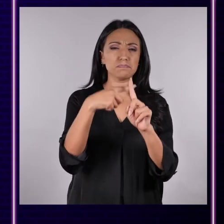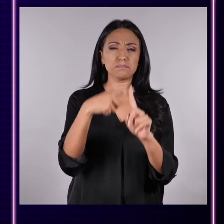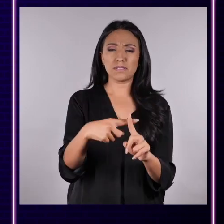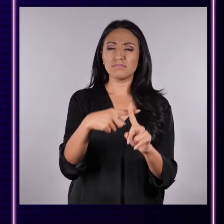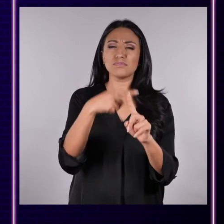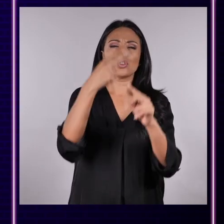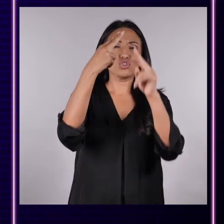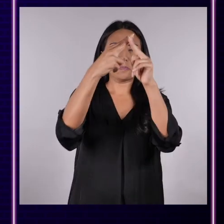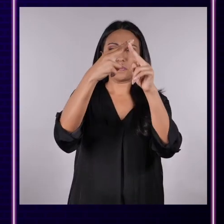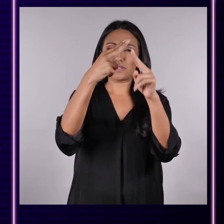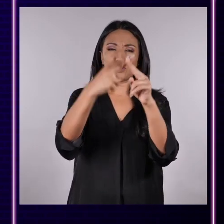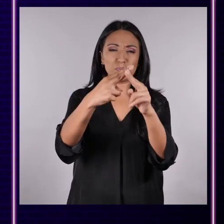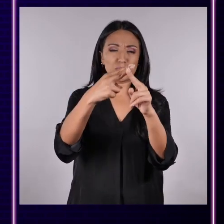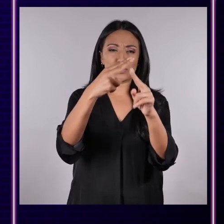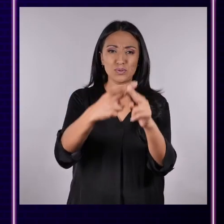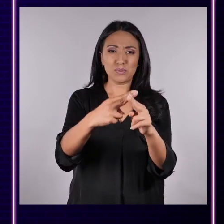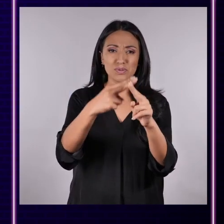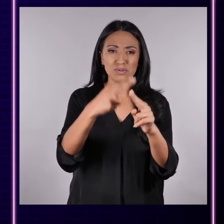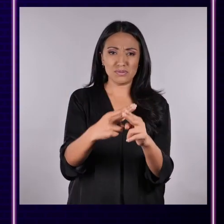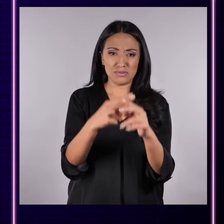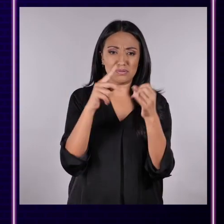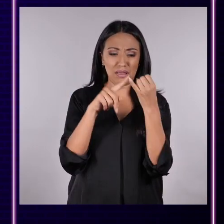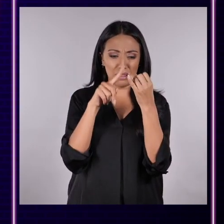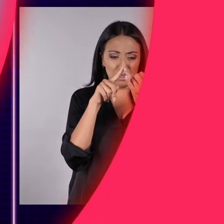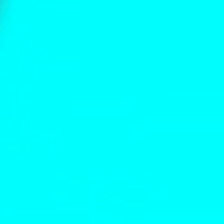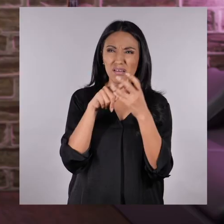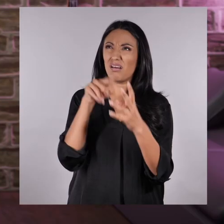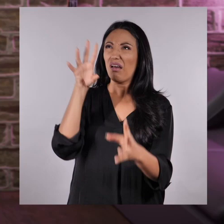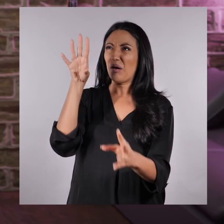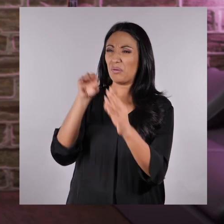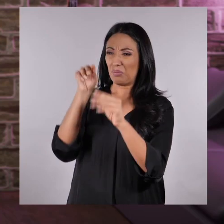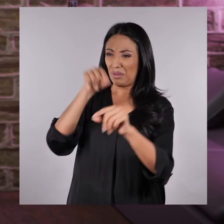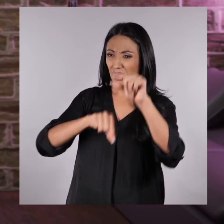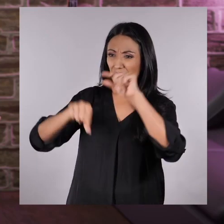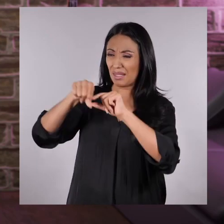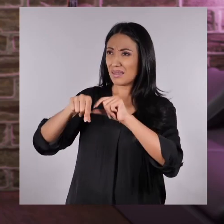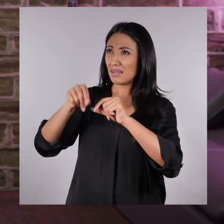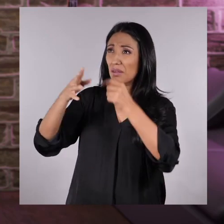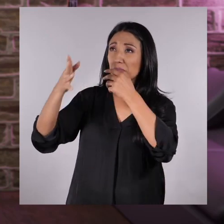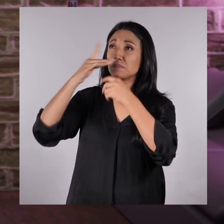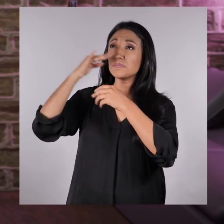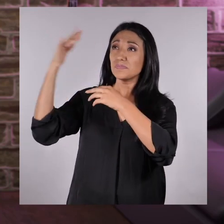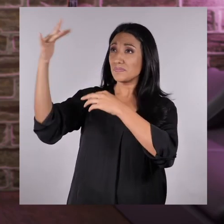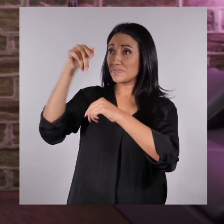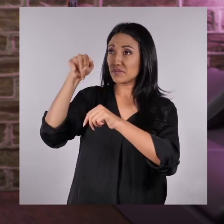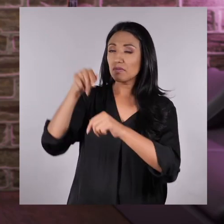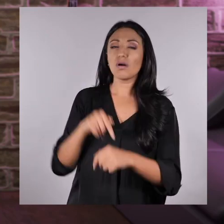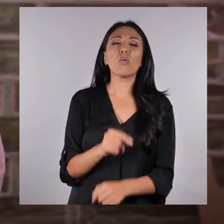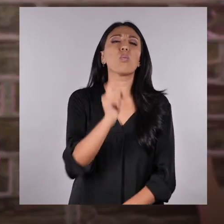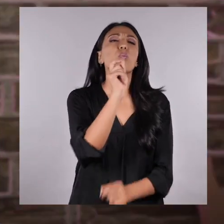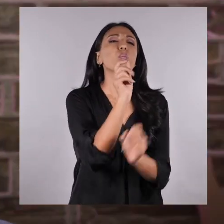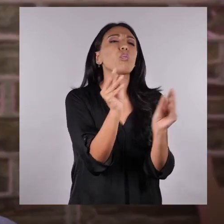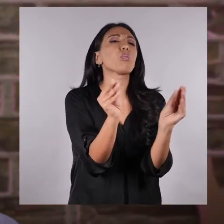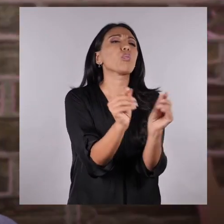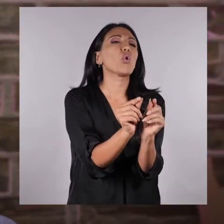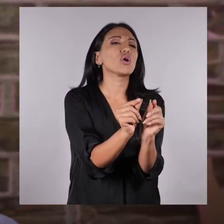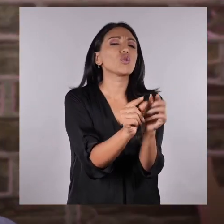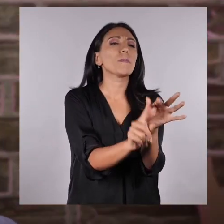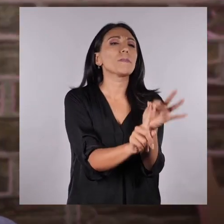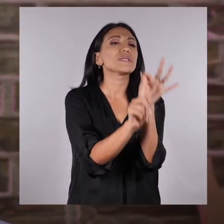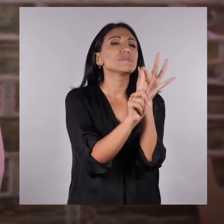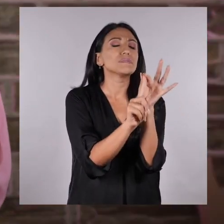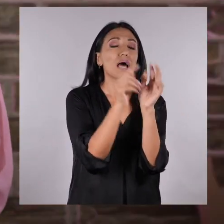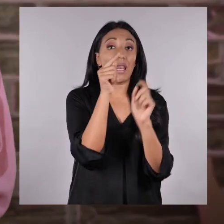argón, más helio, más neón, más metano. ¿Todos esos componen el aire, Nick? Y eso que solo te estoy